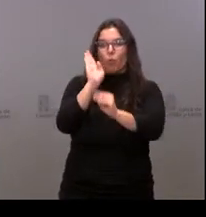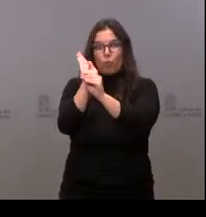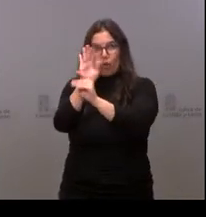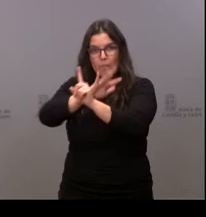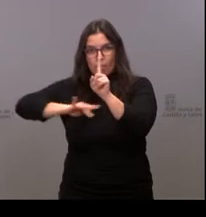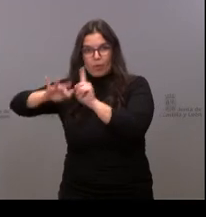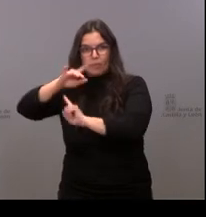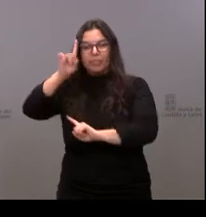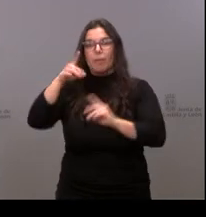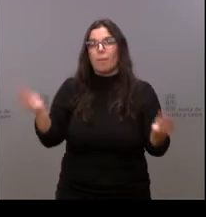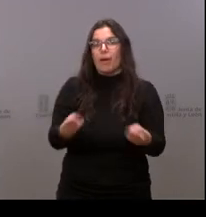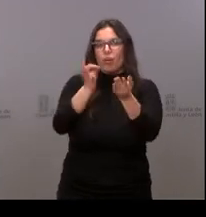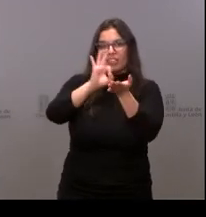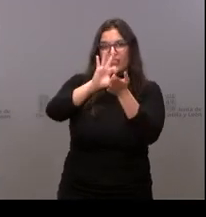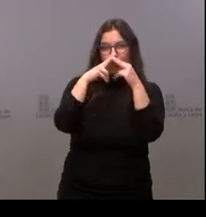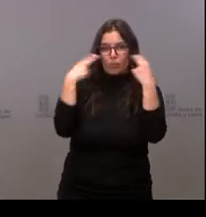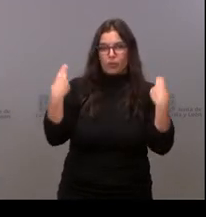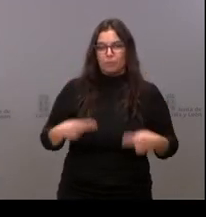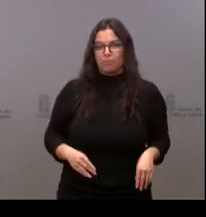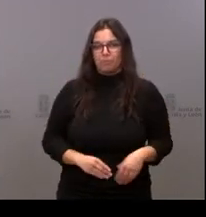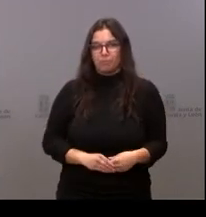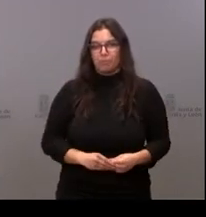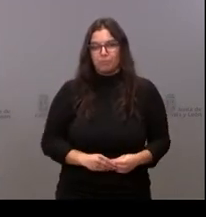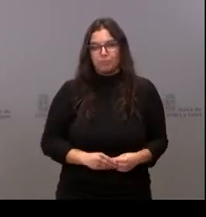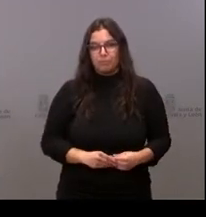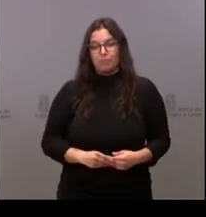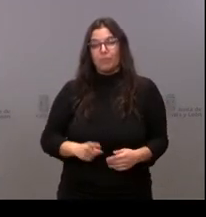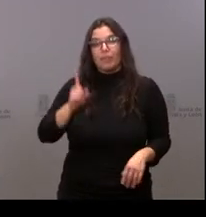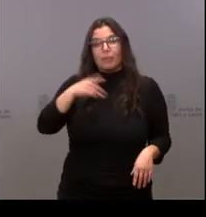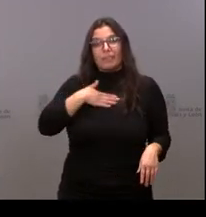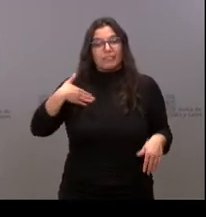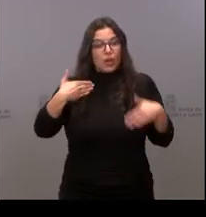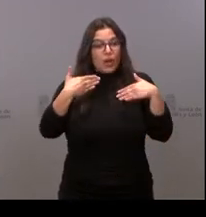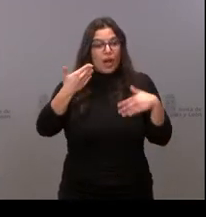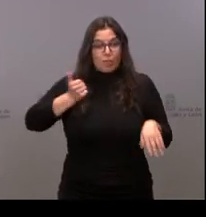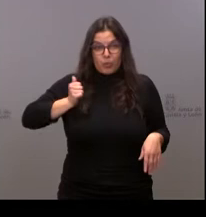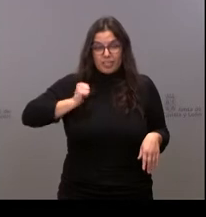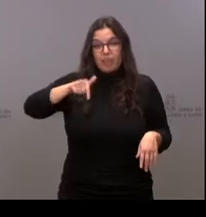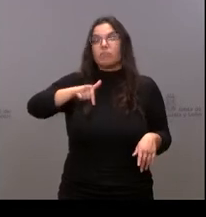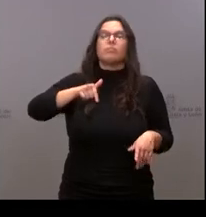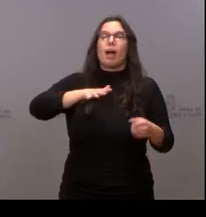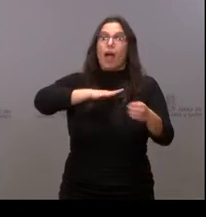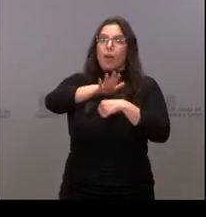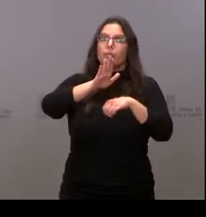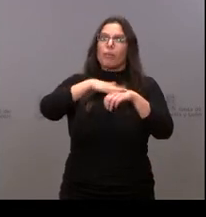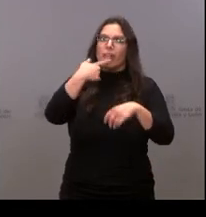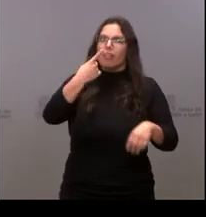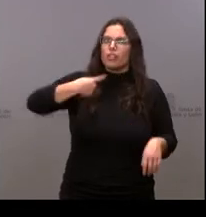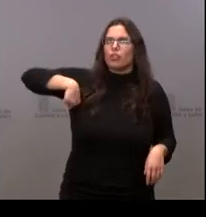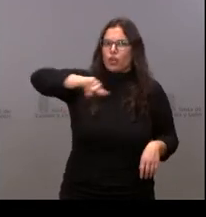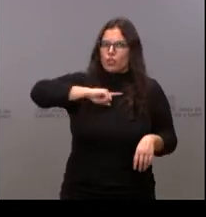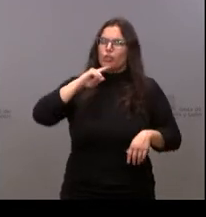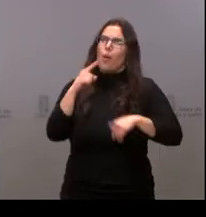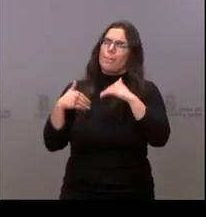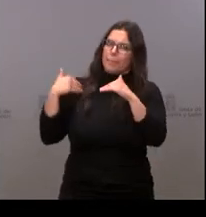mejora de los servicios públicos. Además quiero aprovechar este ámbito para anunciar que vamos a ir más lejos, vamos